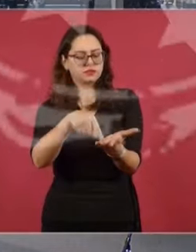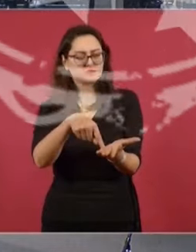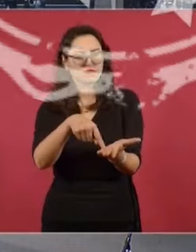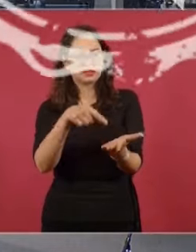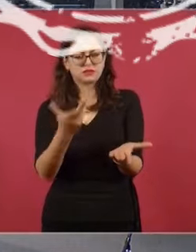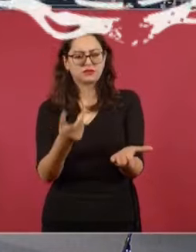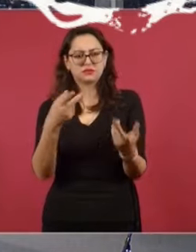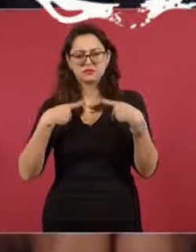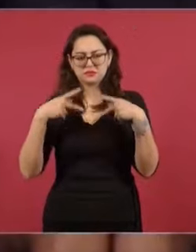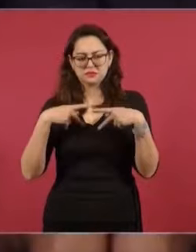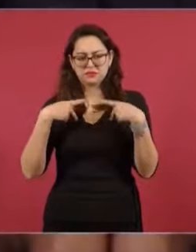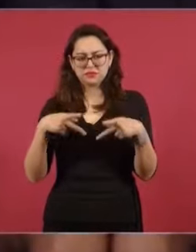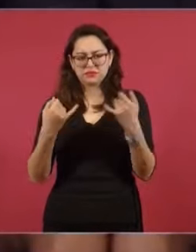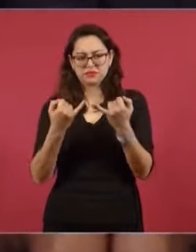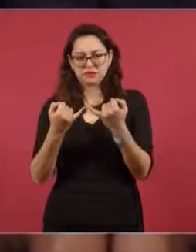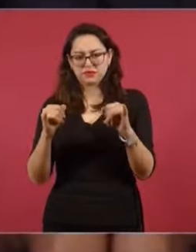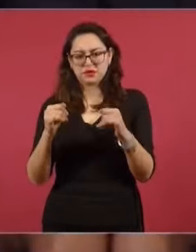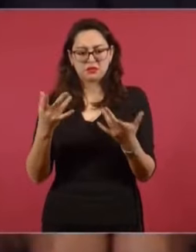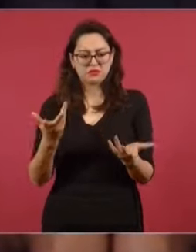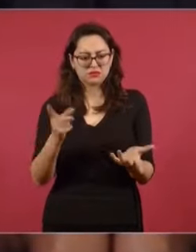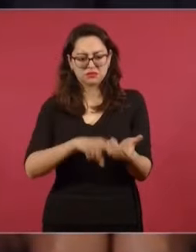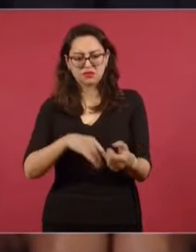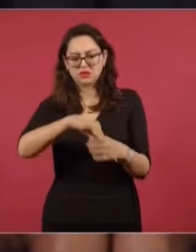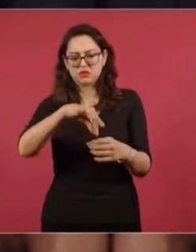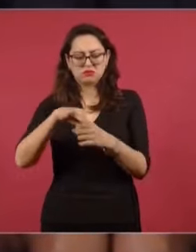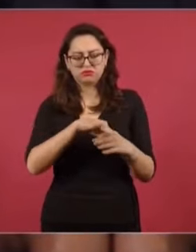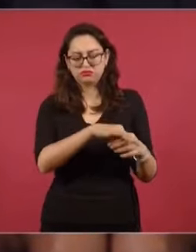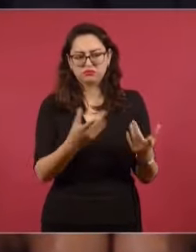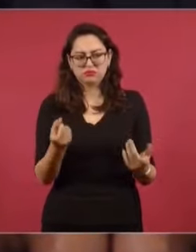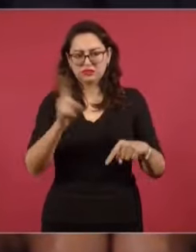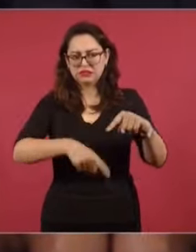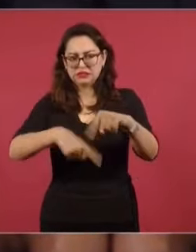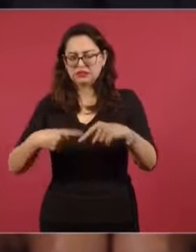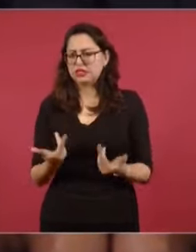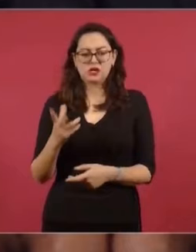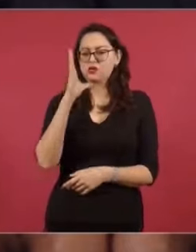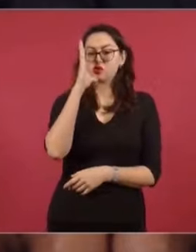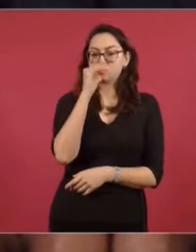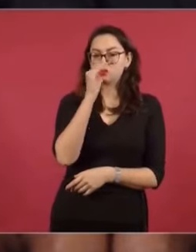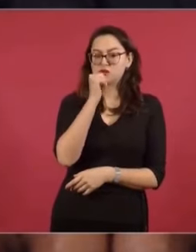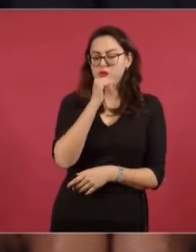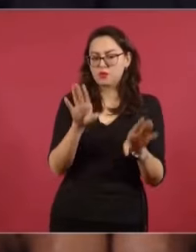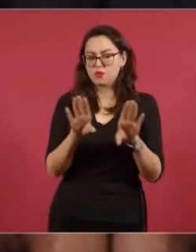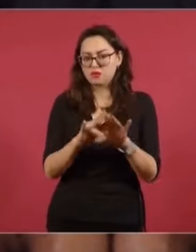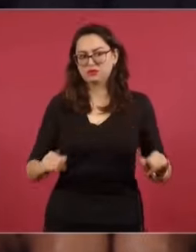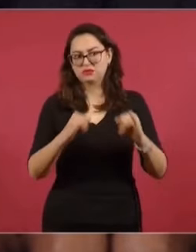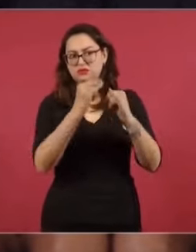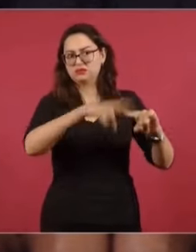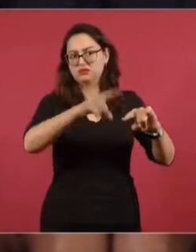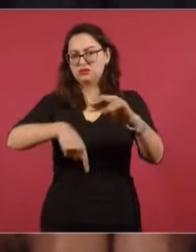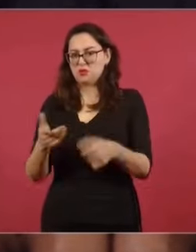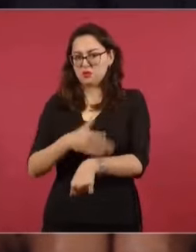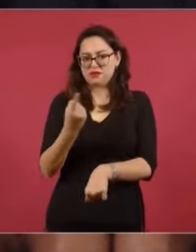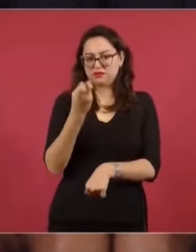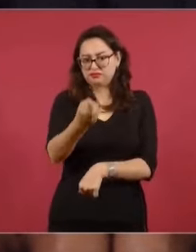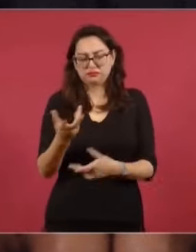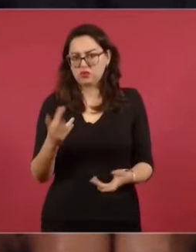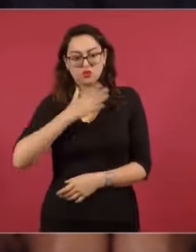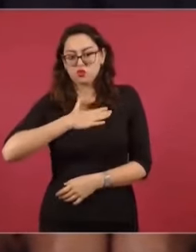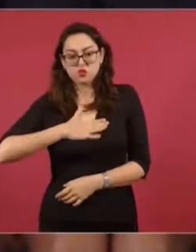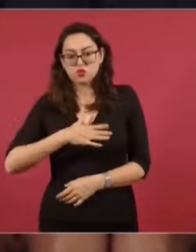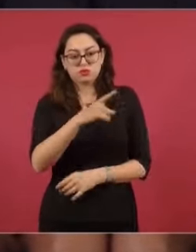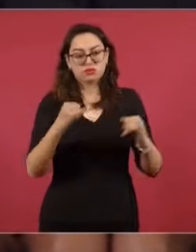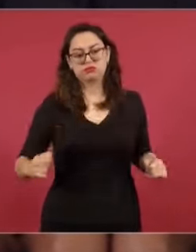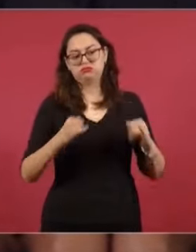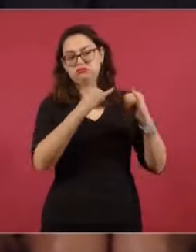La Coparmex que no es justificación la austeridad para desaparecer a los autónomos y que no tiene tampoco alguna justificación lógica, económica ni jurídica porque incluso estos organismos representarían